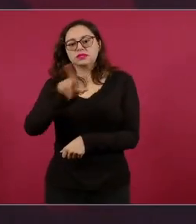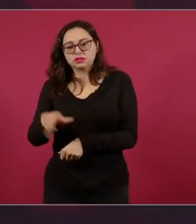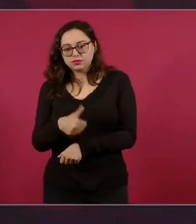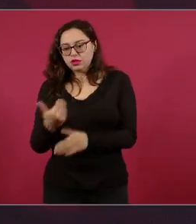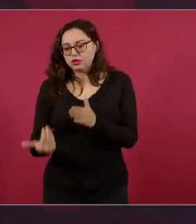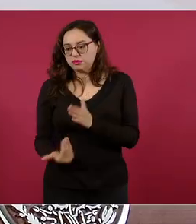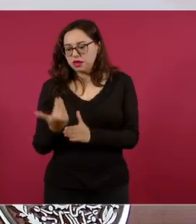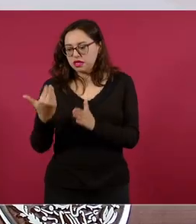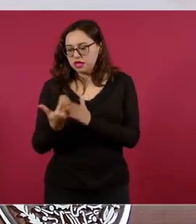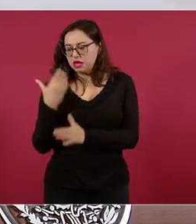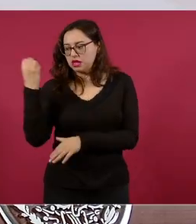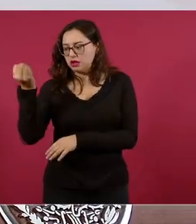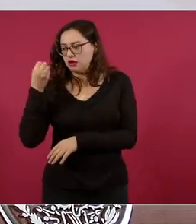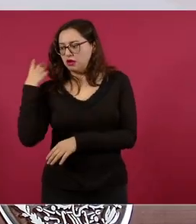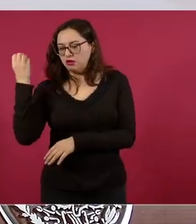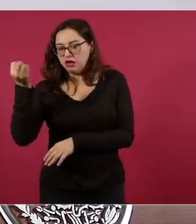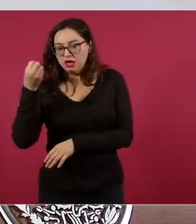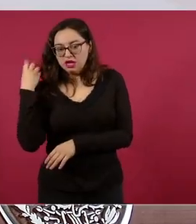desayunar